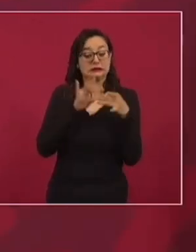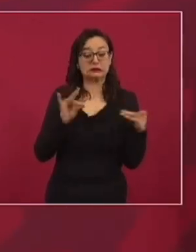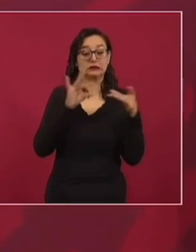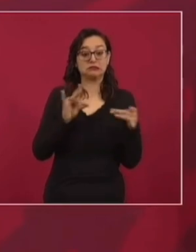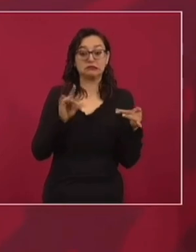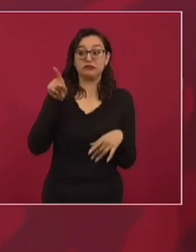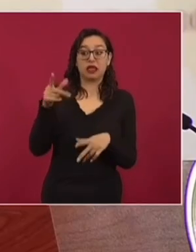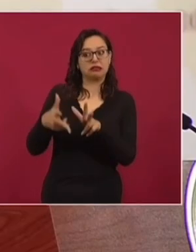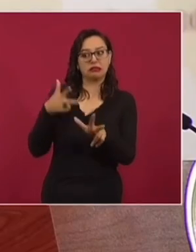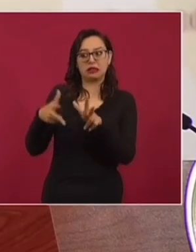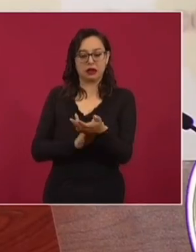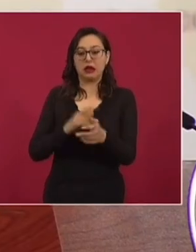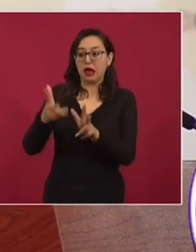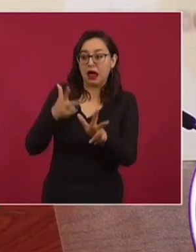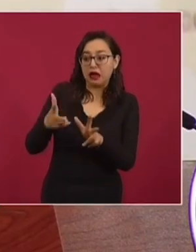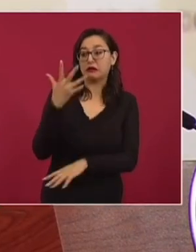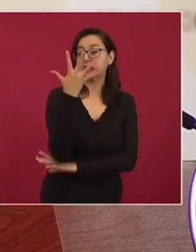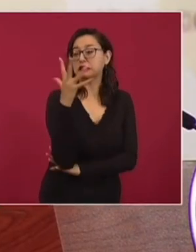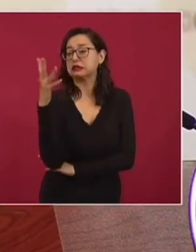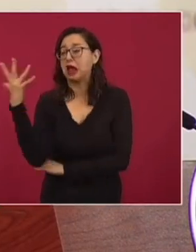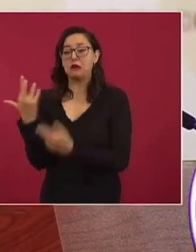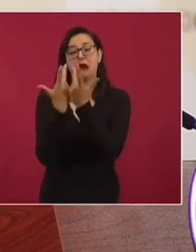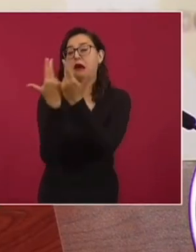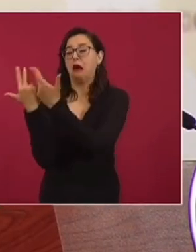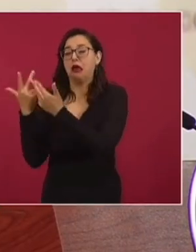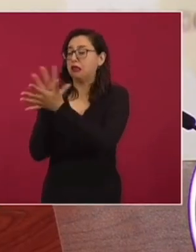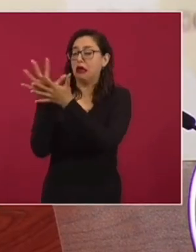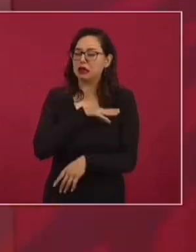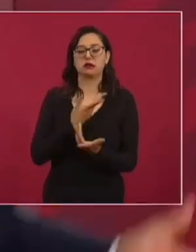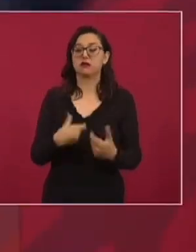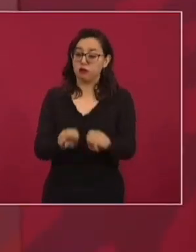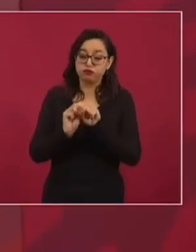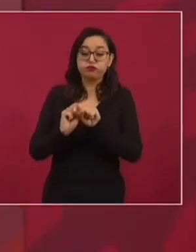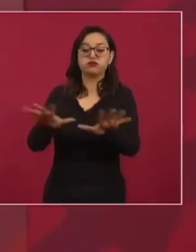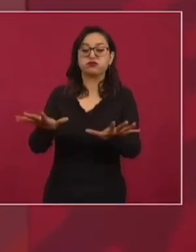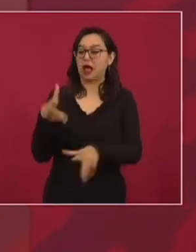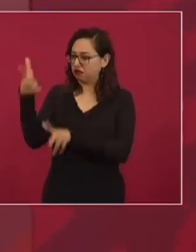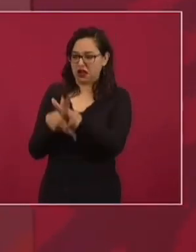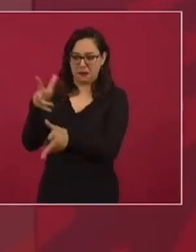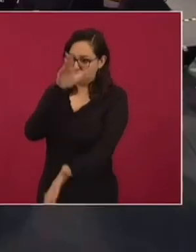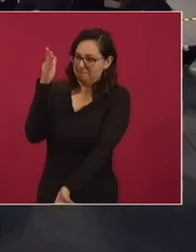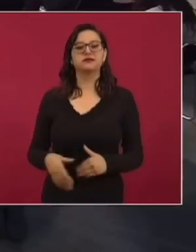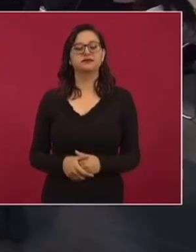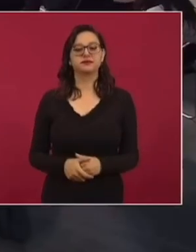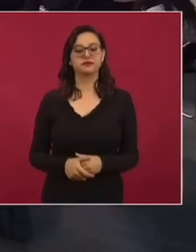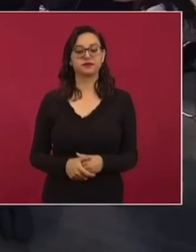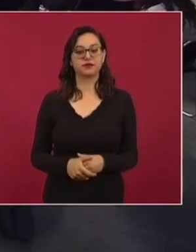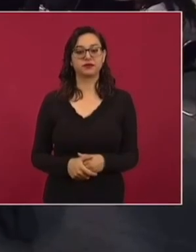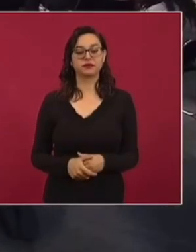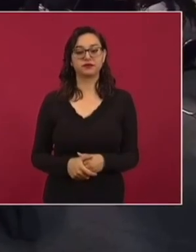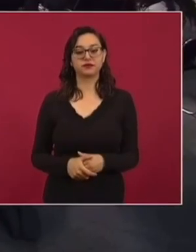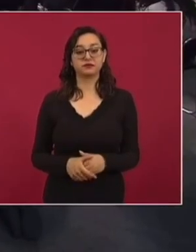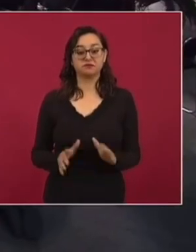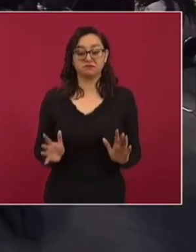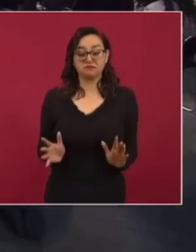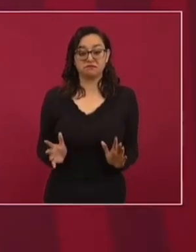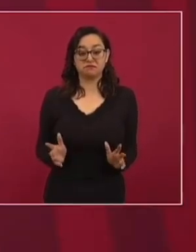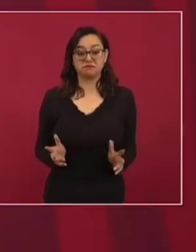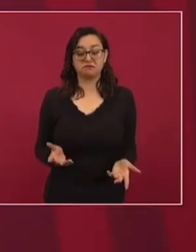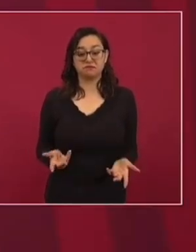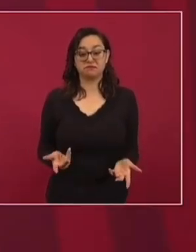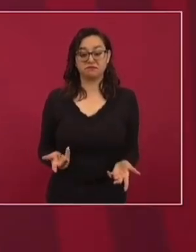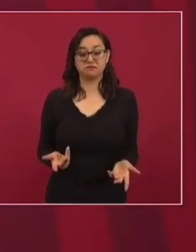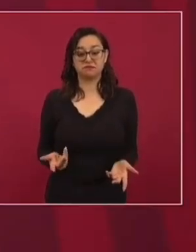que se está destruyendo la selva y no al Trenmalle. Y ya con eso, paramos. Y eso lo